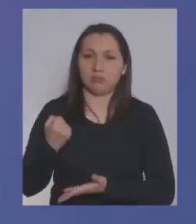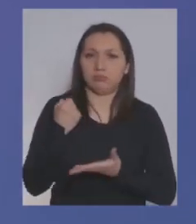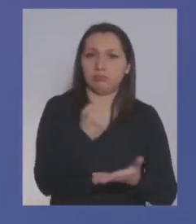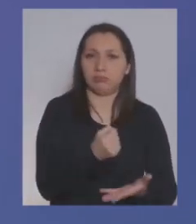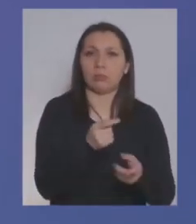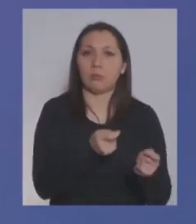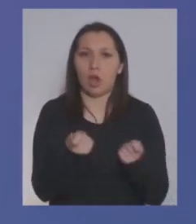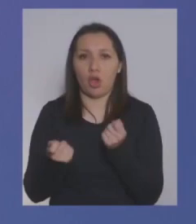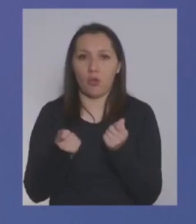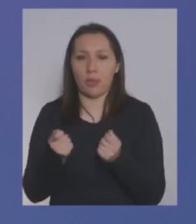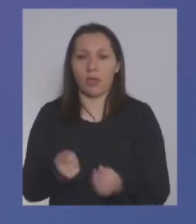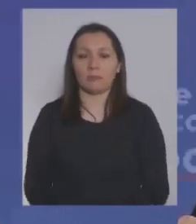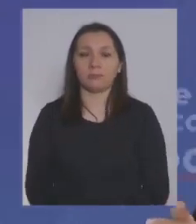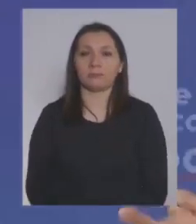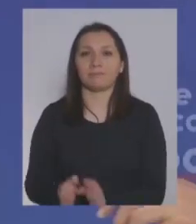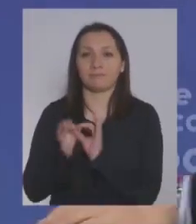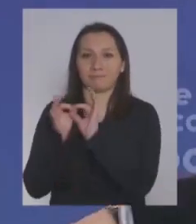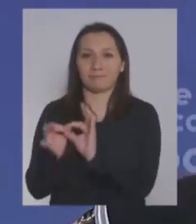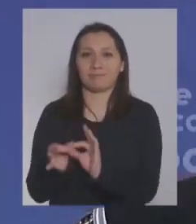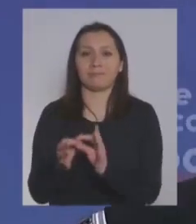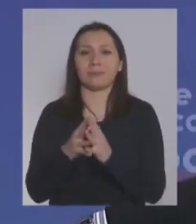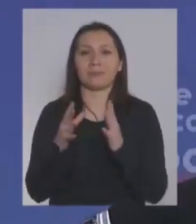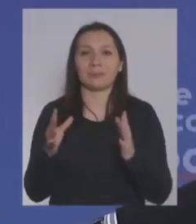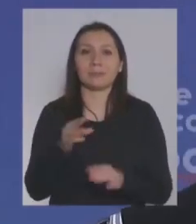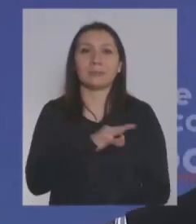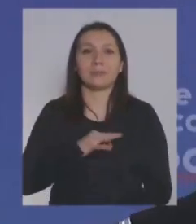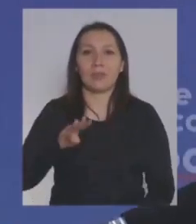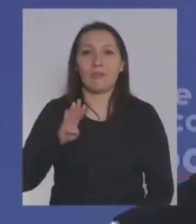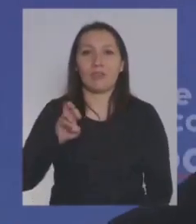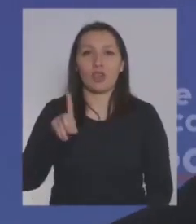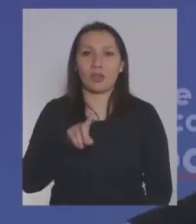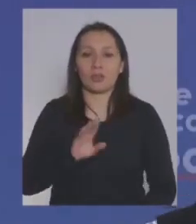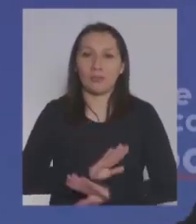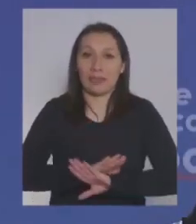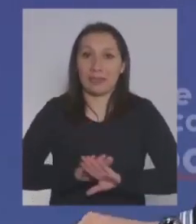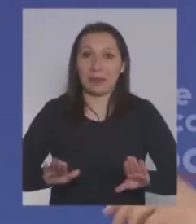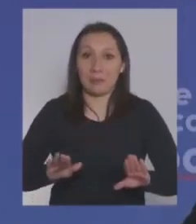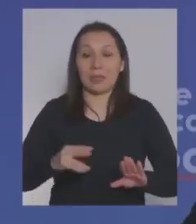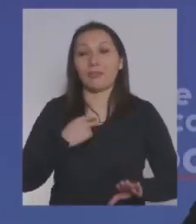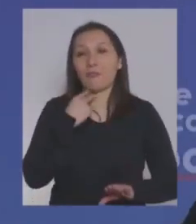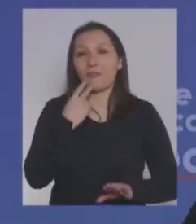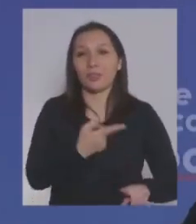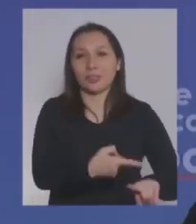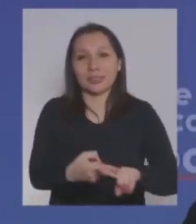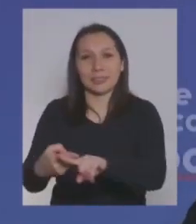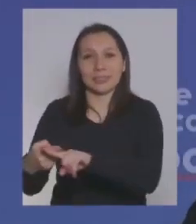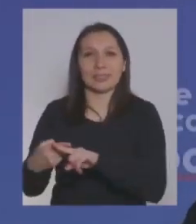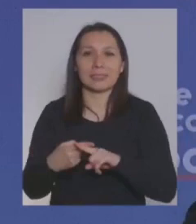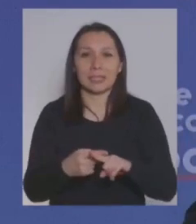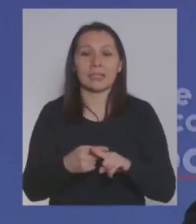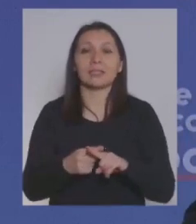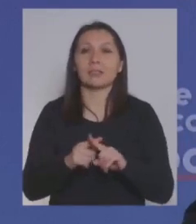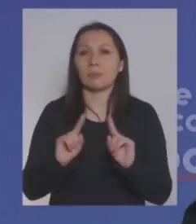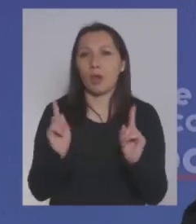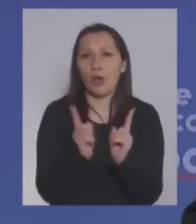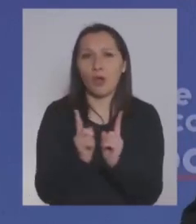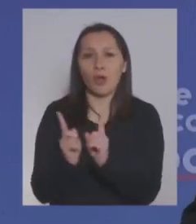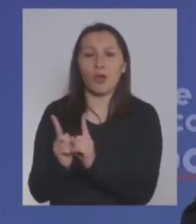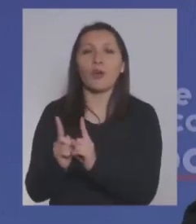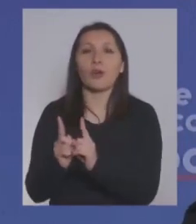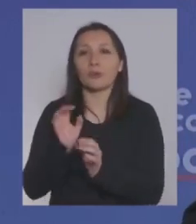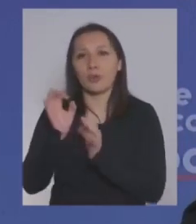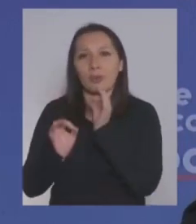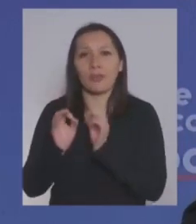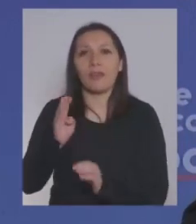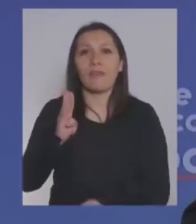empleo y vive la economía muchas gracias ministro Brioni y con esto damos por terminada nuestra vocería social parte y extractos de las intervenciones